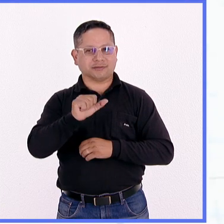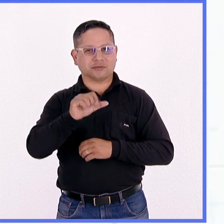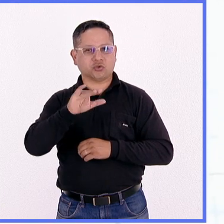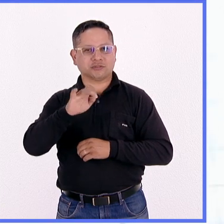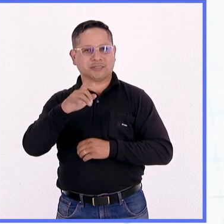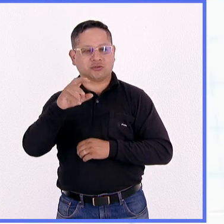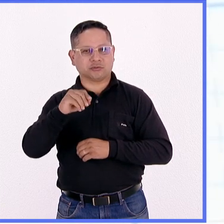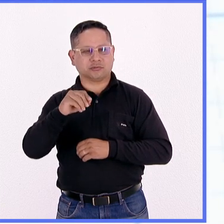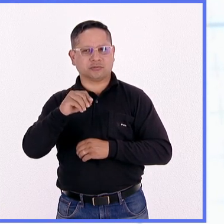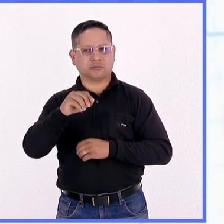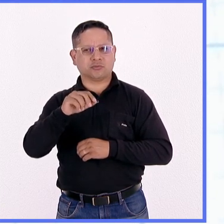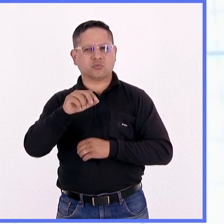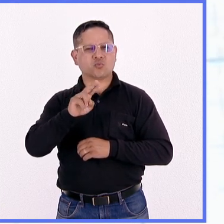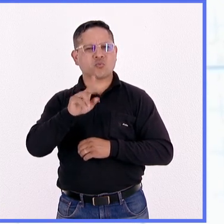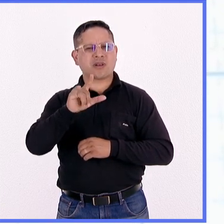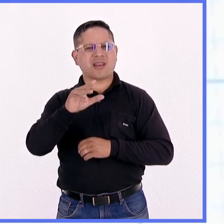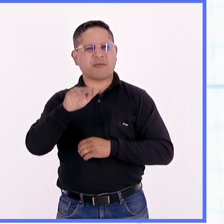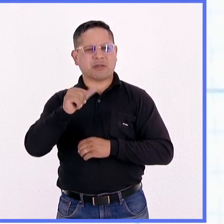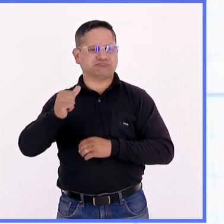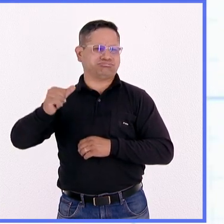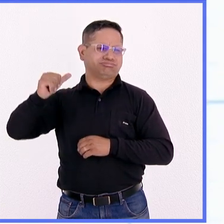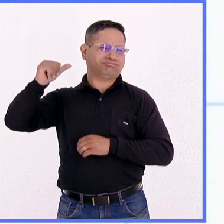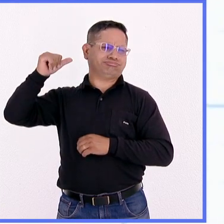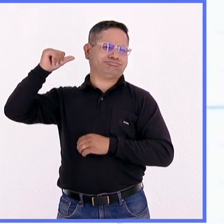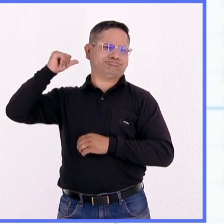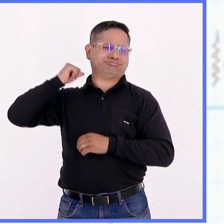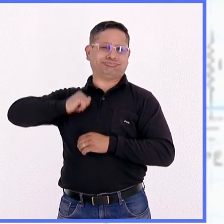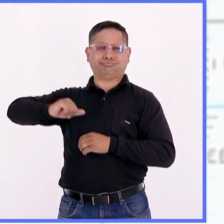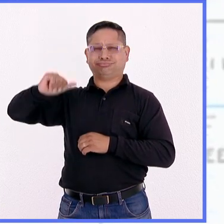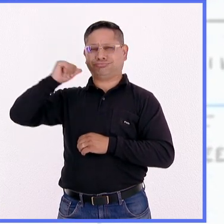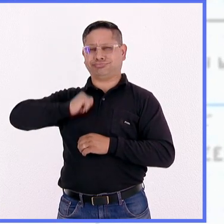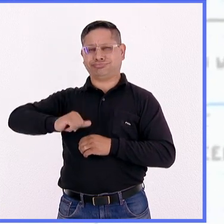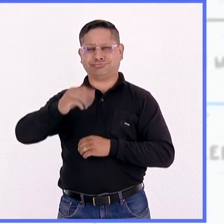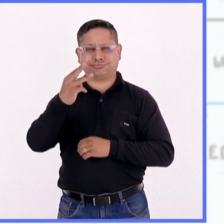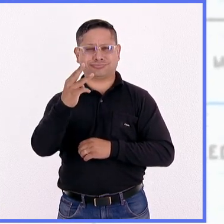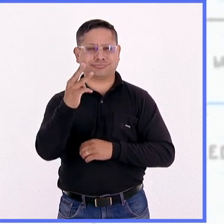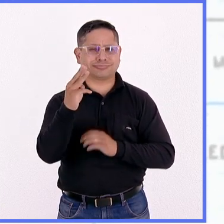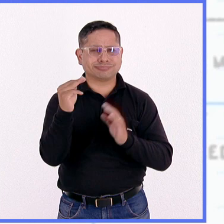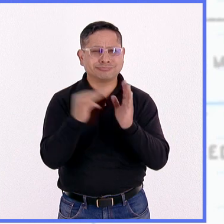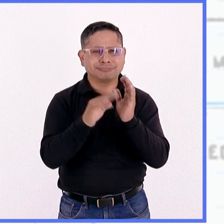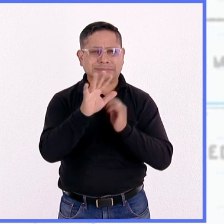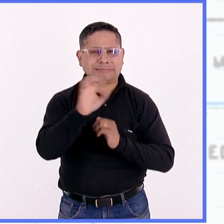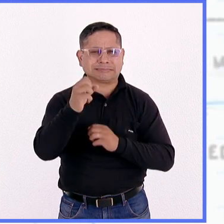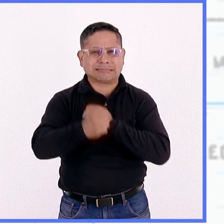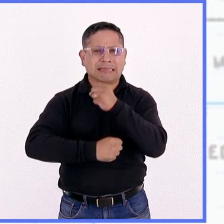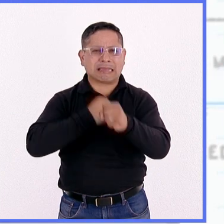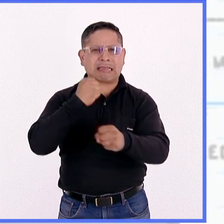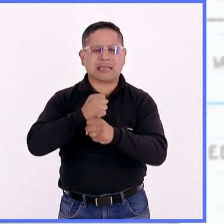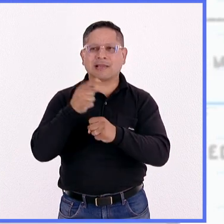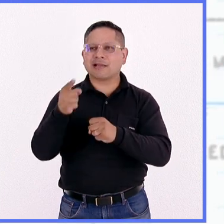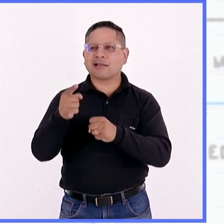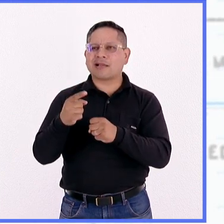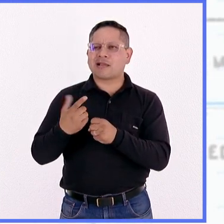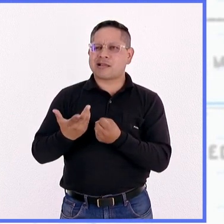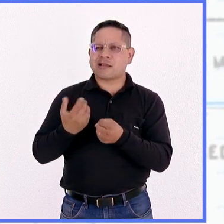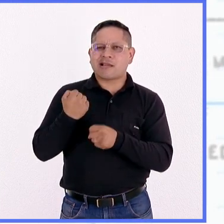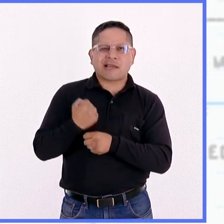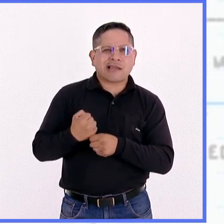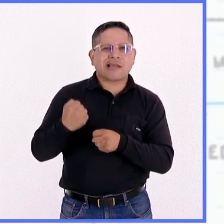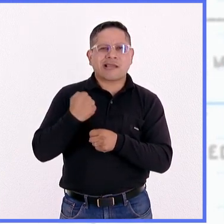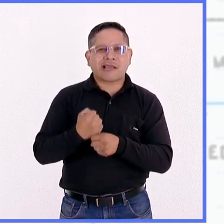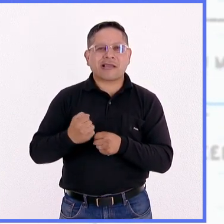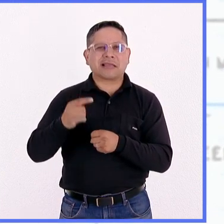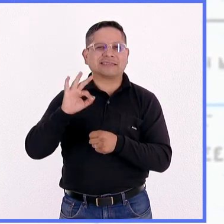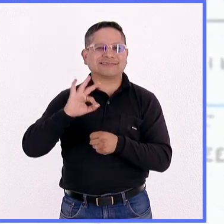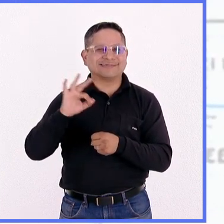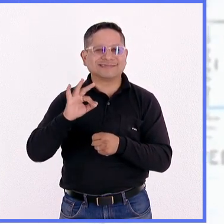El Ulama es un juego prehispánico sagrado de 3.500 años de antigüedad. Se practicaba para asegurar que el universo siguiera